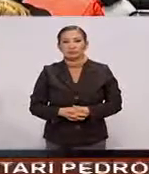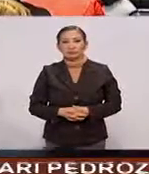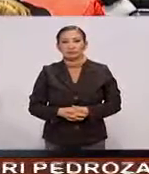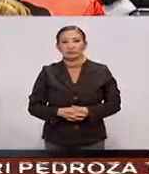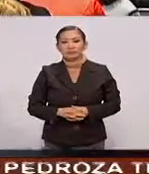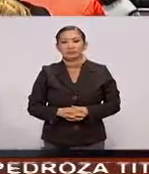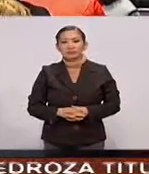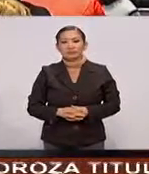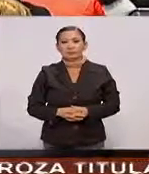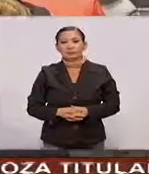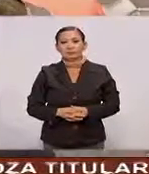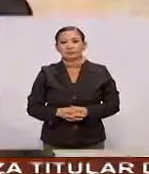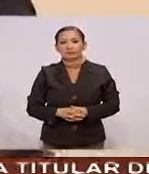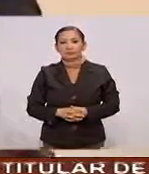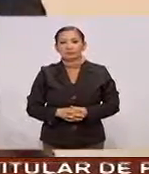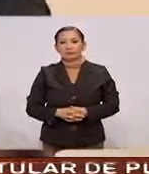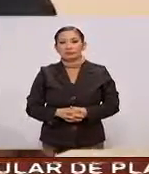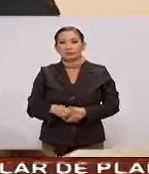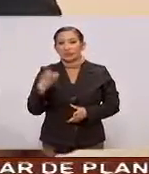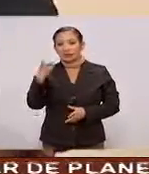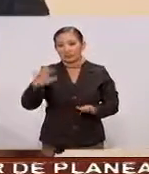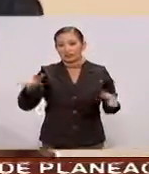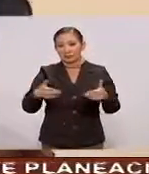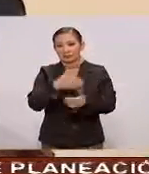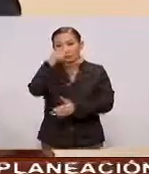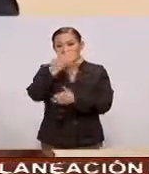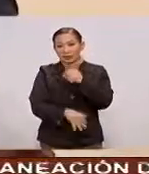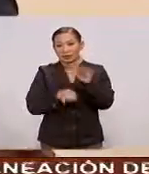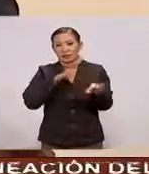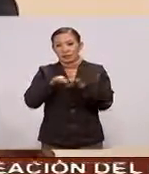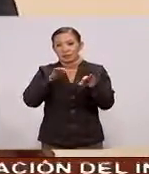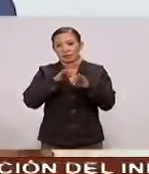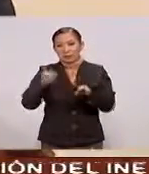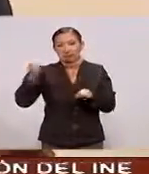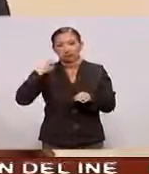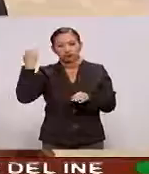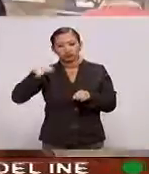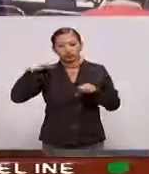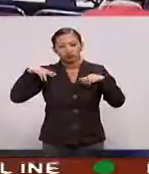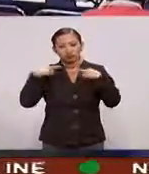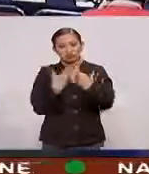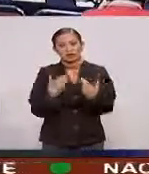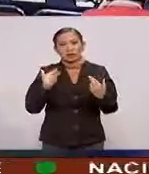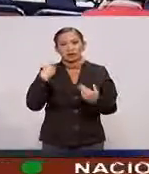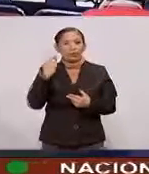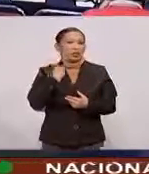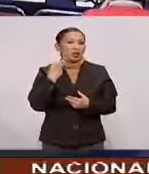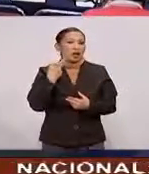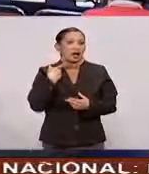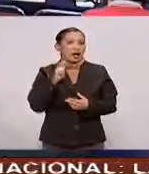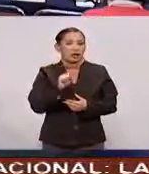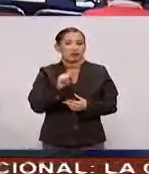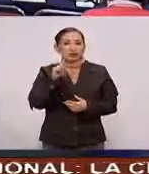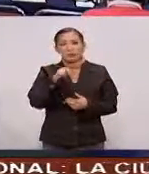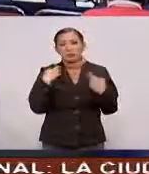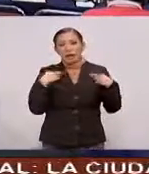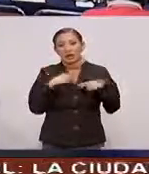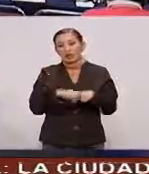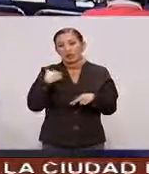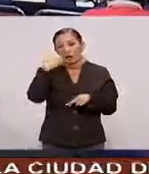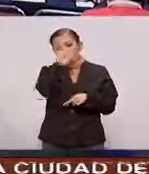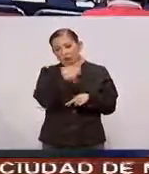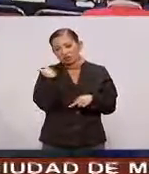Sí, precisamente Durante el cierre De los trabajos Del octavo foro Internacional de Políticas Docentes El subsecretario De planeación